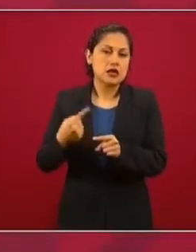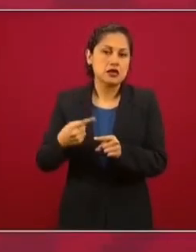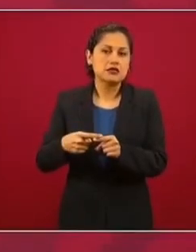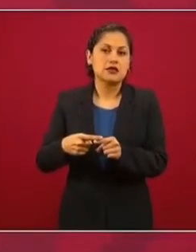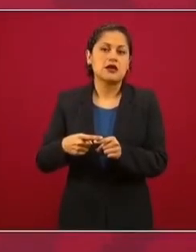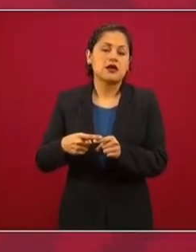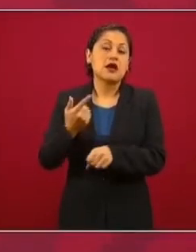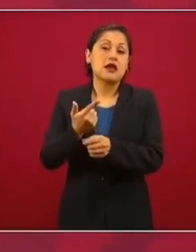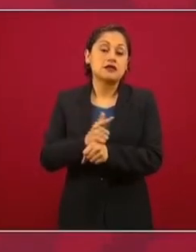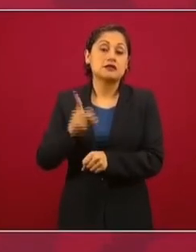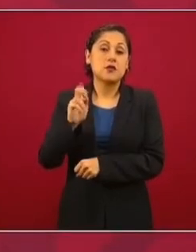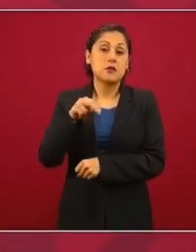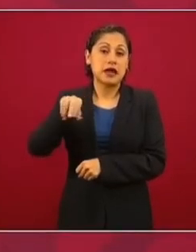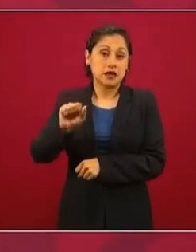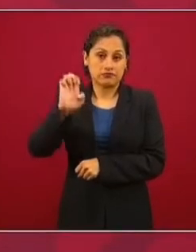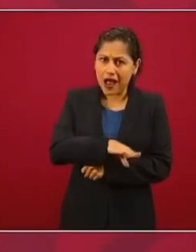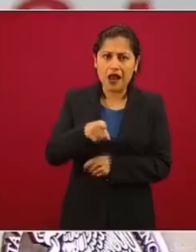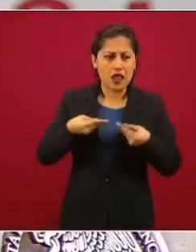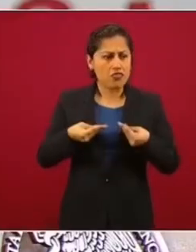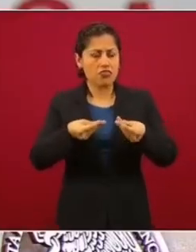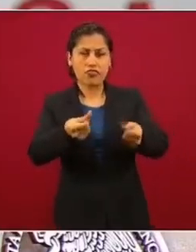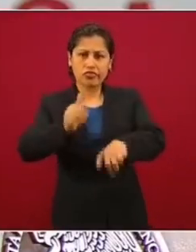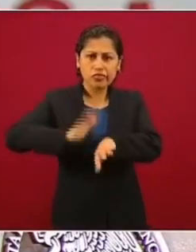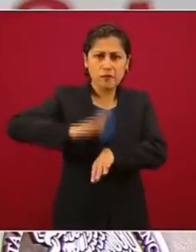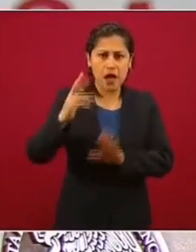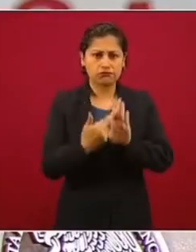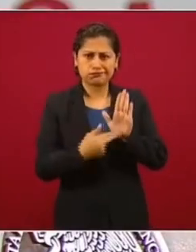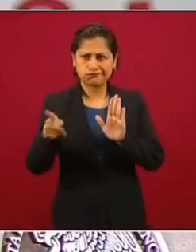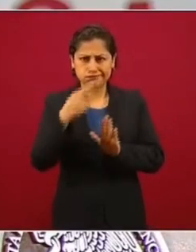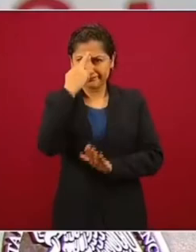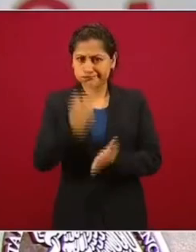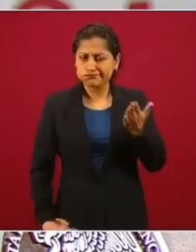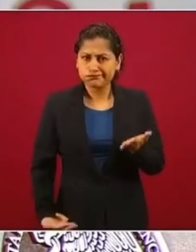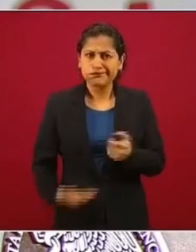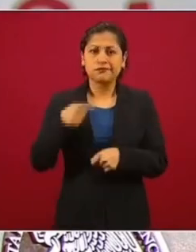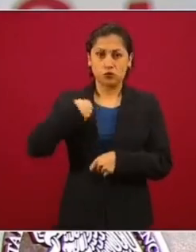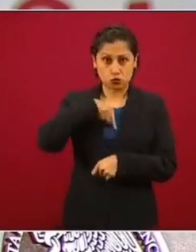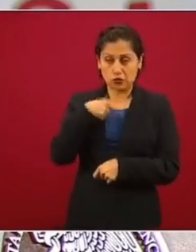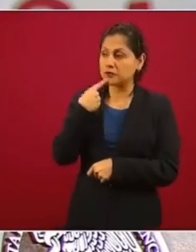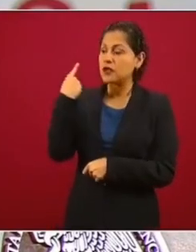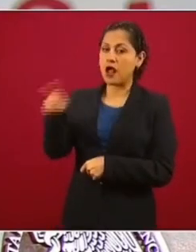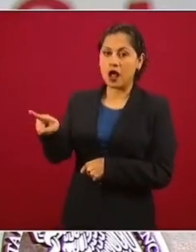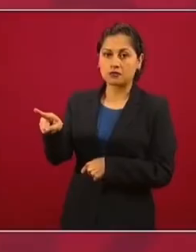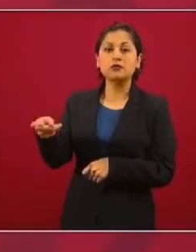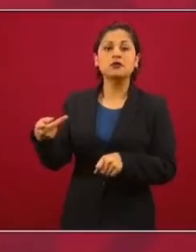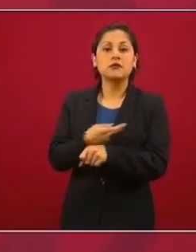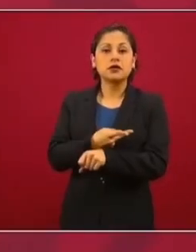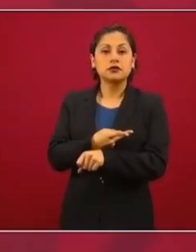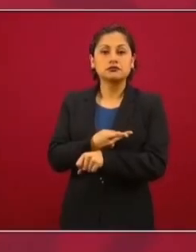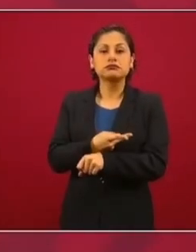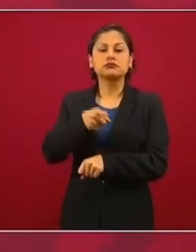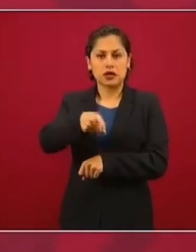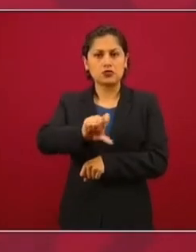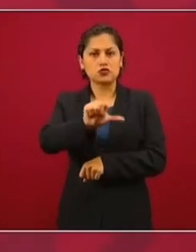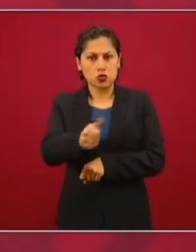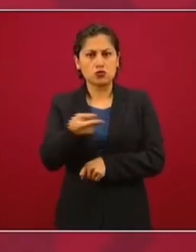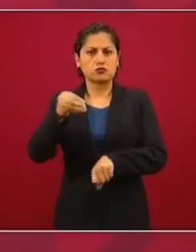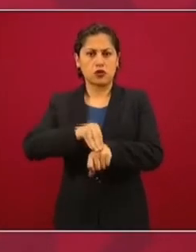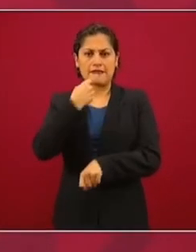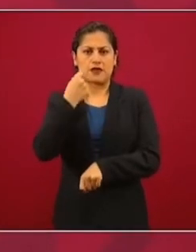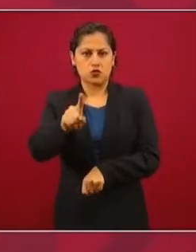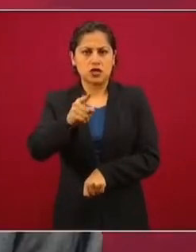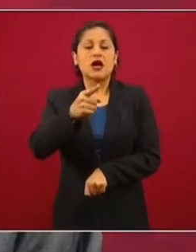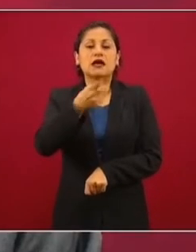los topes de campaña? Pues en respuesta a nuestra denuncia, nos presentaron también a nosotros una denuncia,